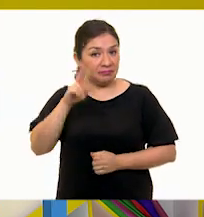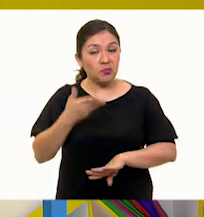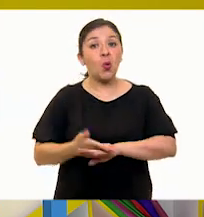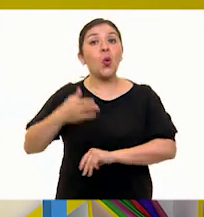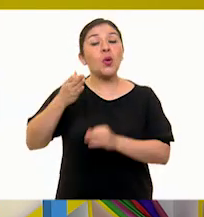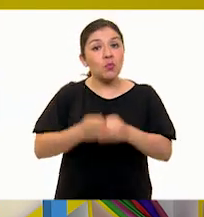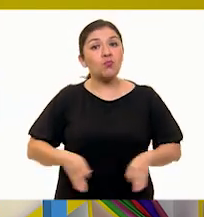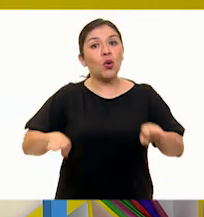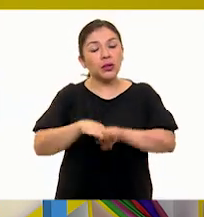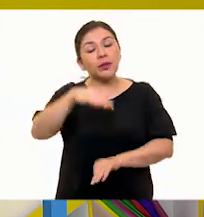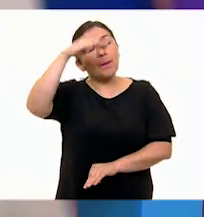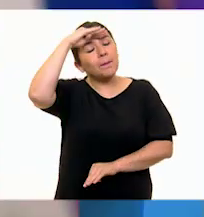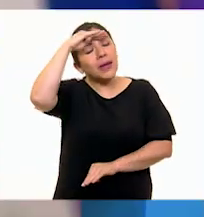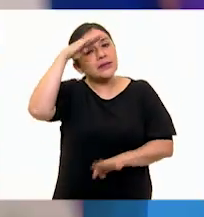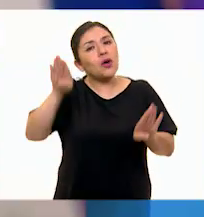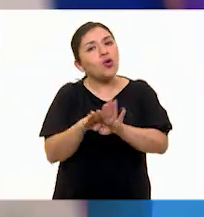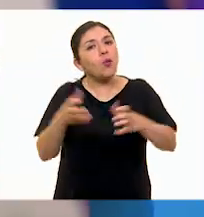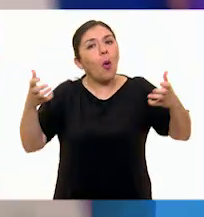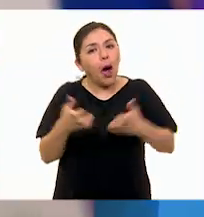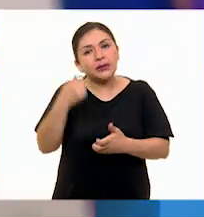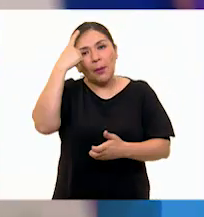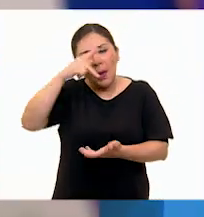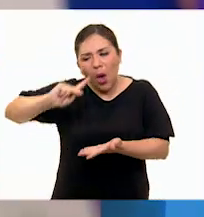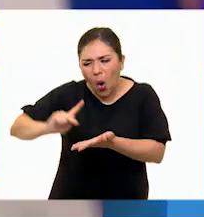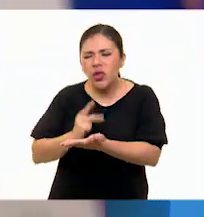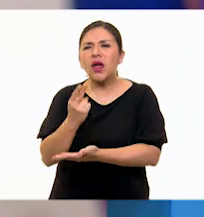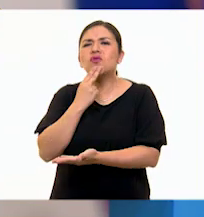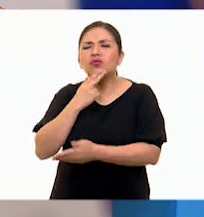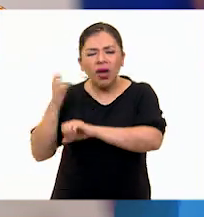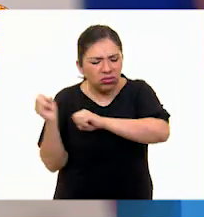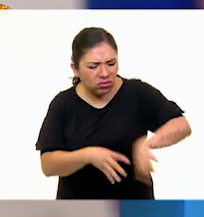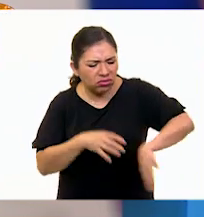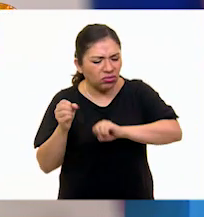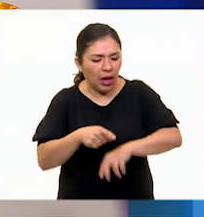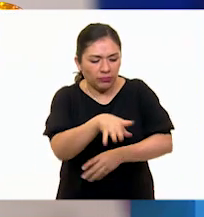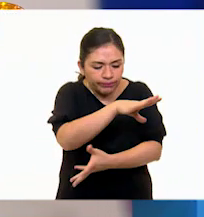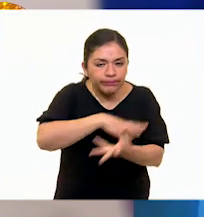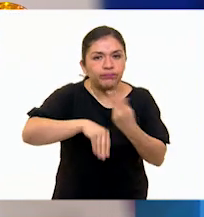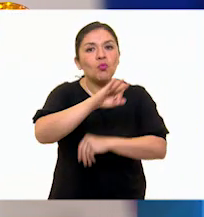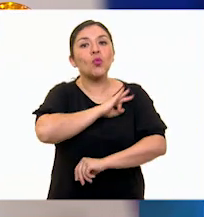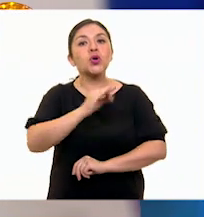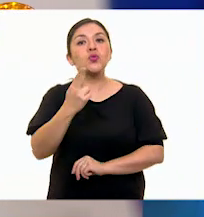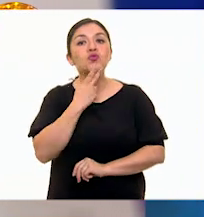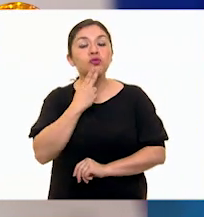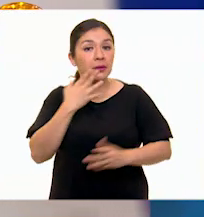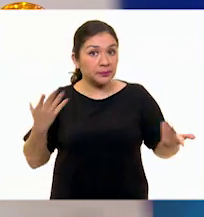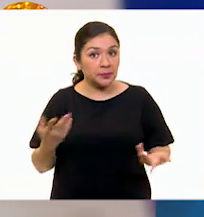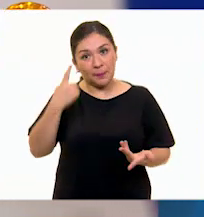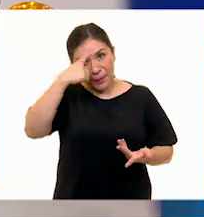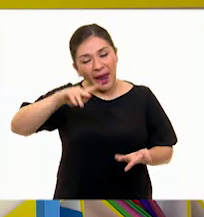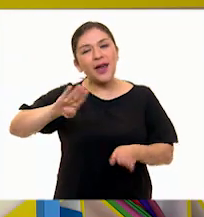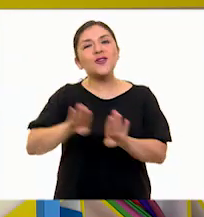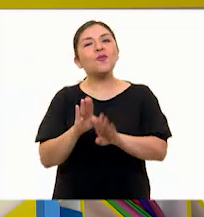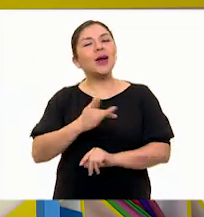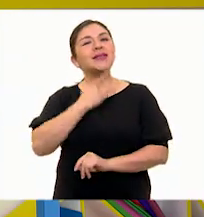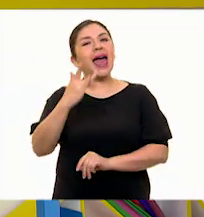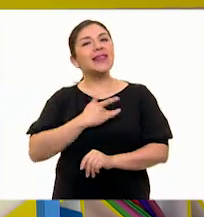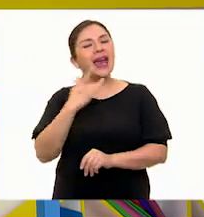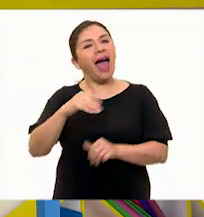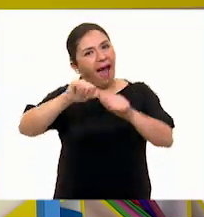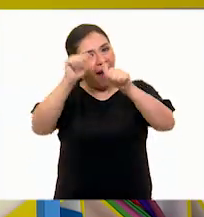muy importante pensar en este proceso de reutilización de nuestras cosas y pues, ¿por qué no darle un sentido